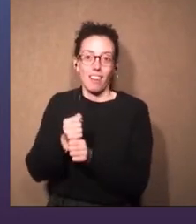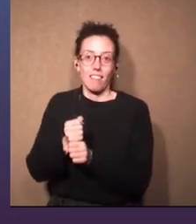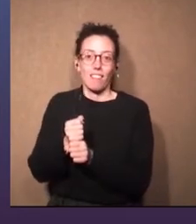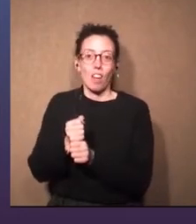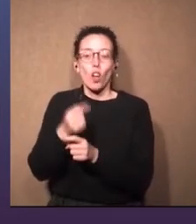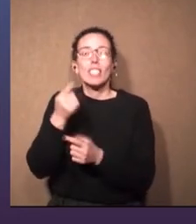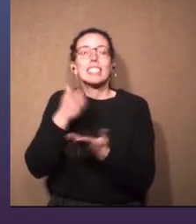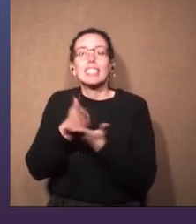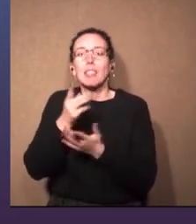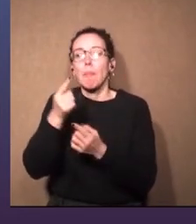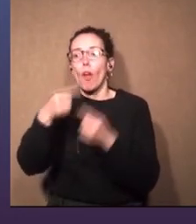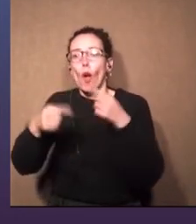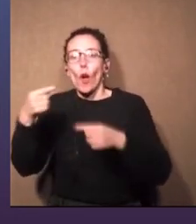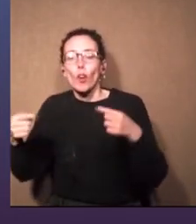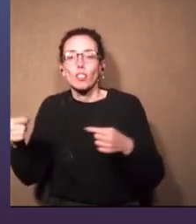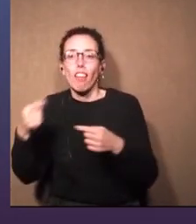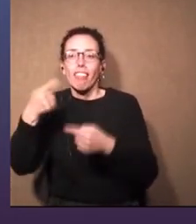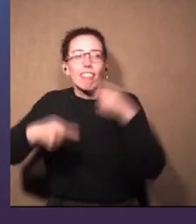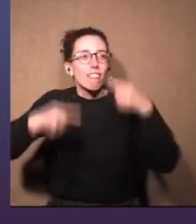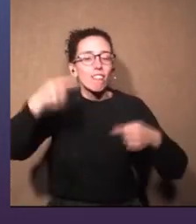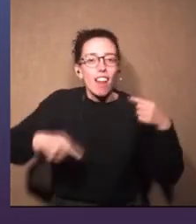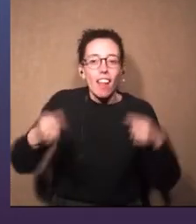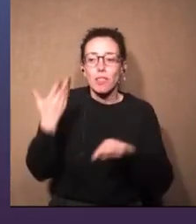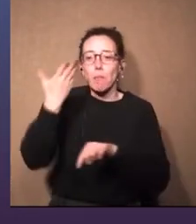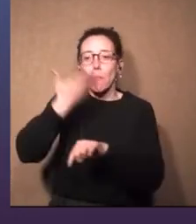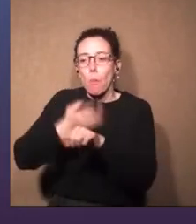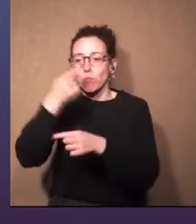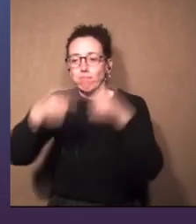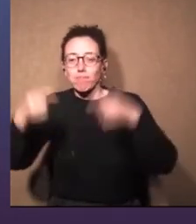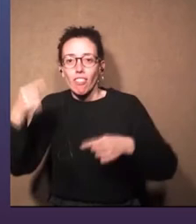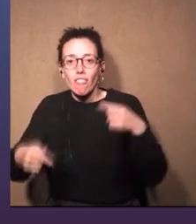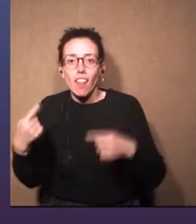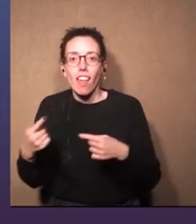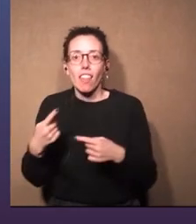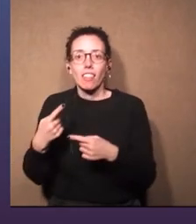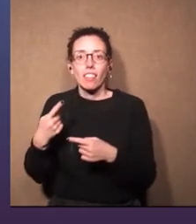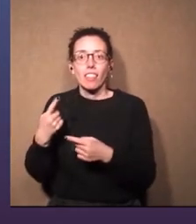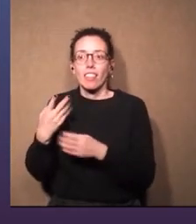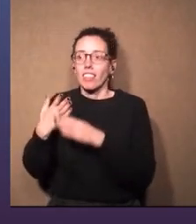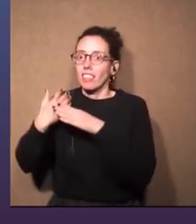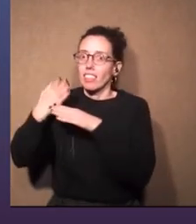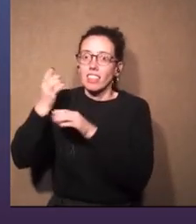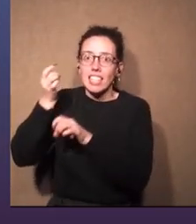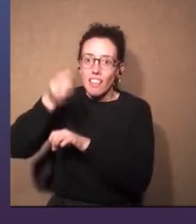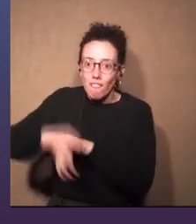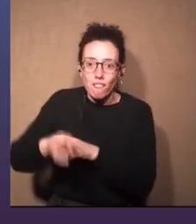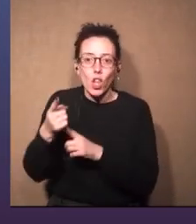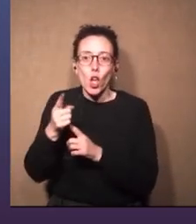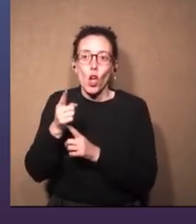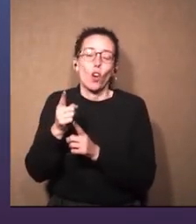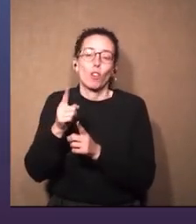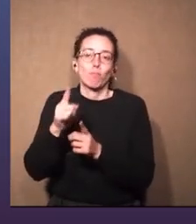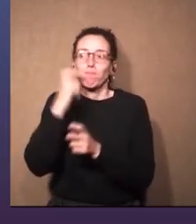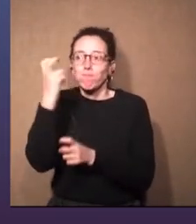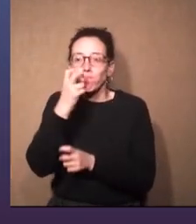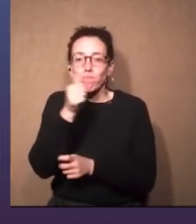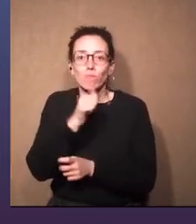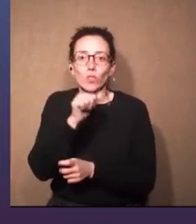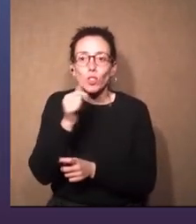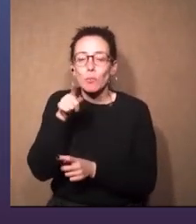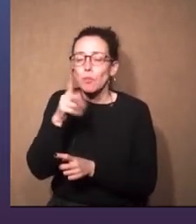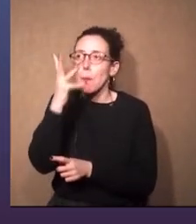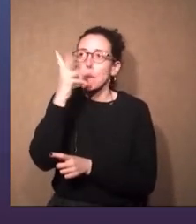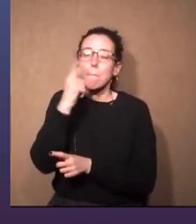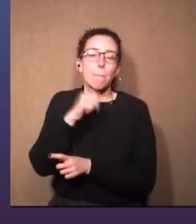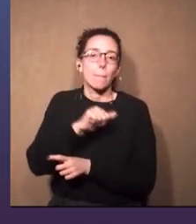son cosas distintas, son propuestas distintas y desafíos que tenés que solucionar, y es